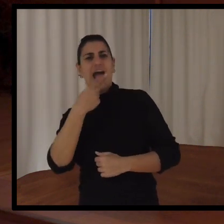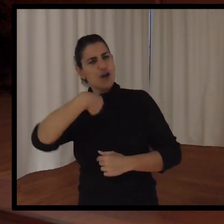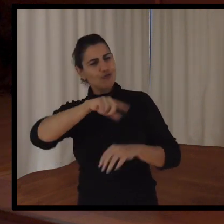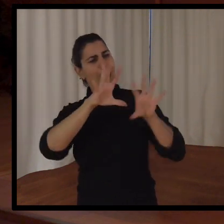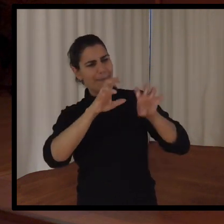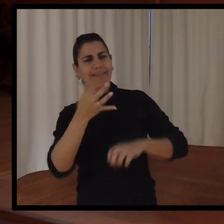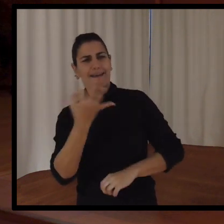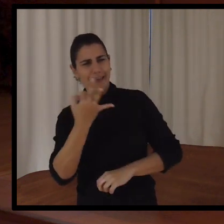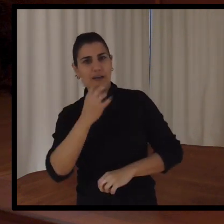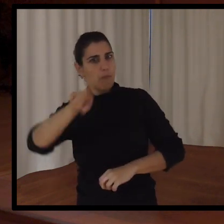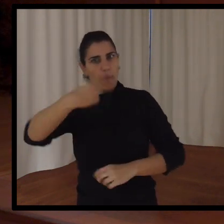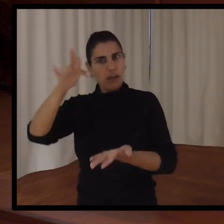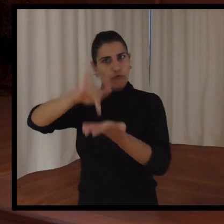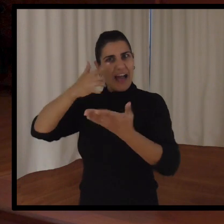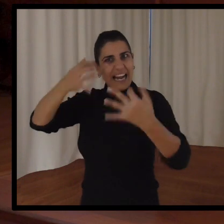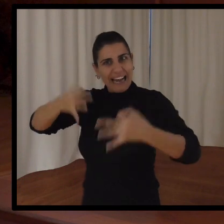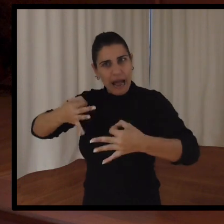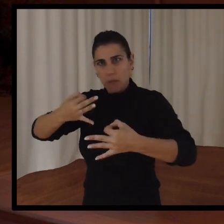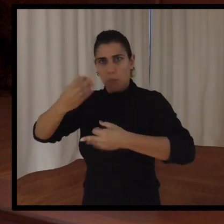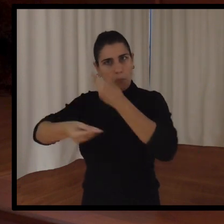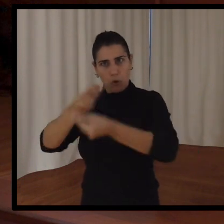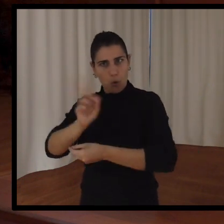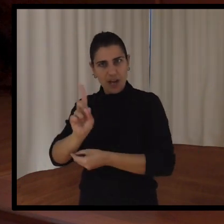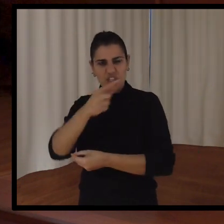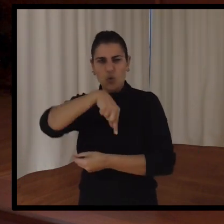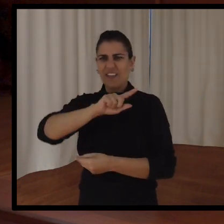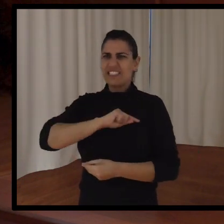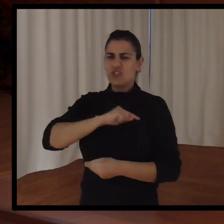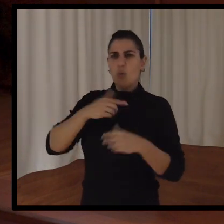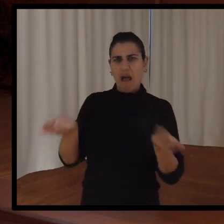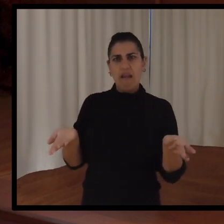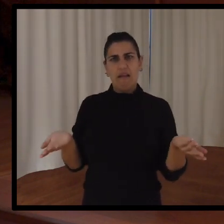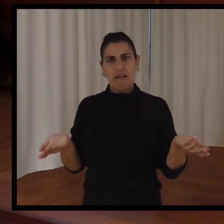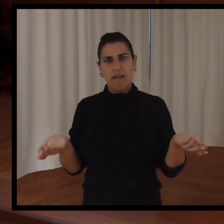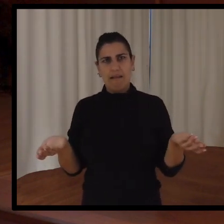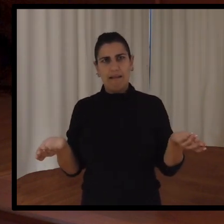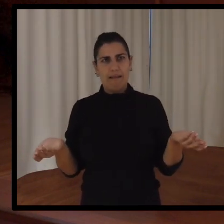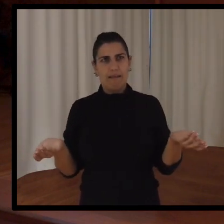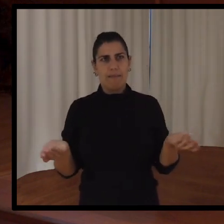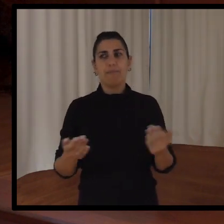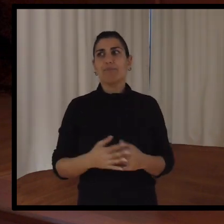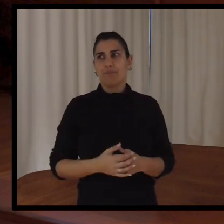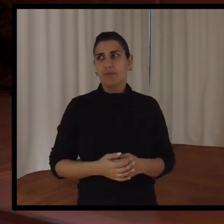hacéis, tal, pero luego eso no se traslada. ¿Cuál es la sensación que se os queda? Hombre, pues, la sensación que se nos queda, ya te contaba, que